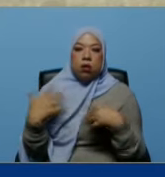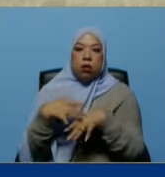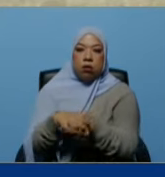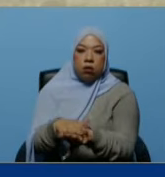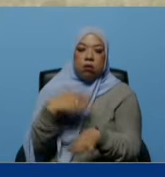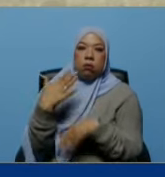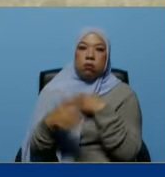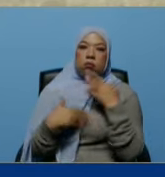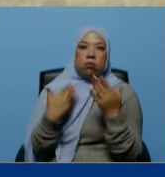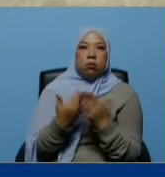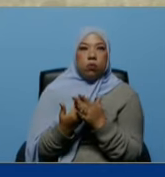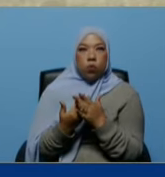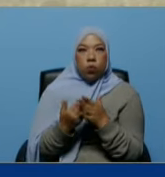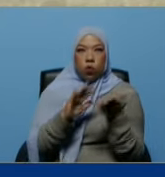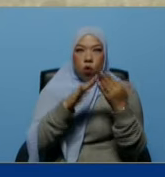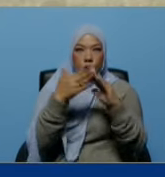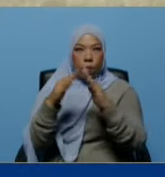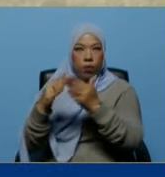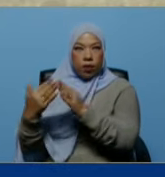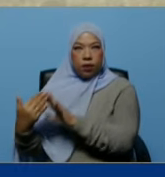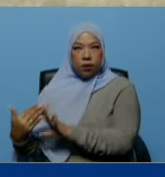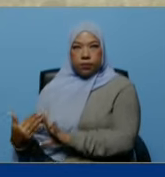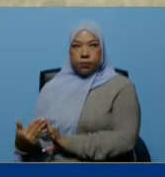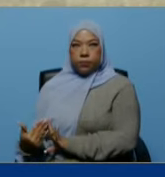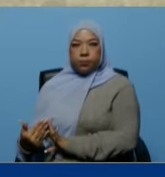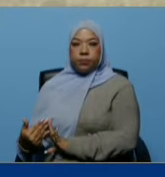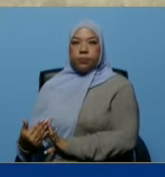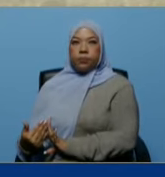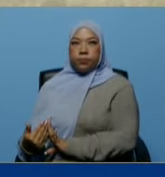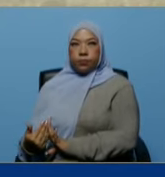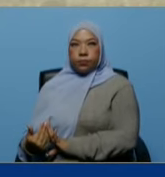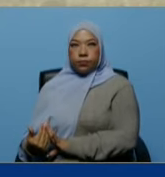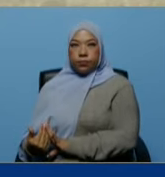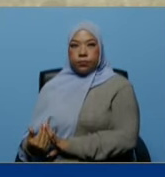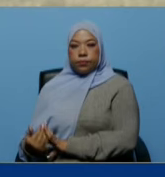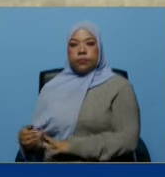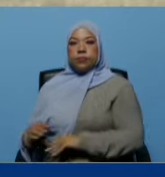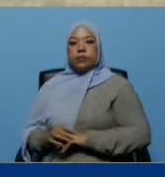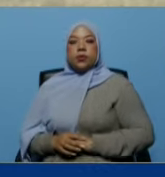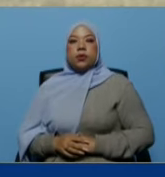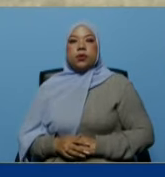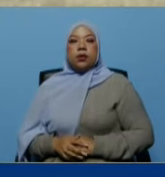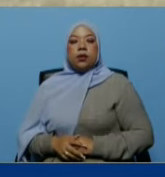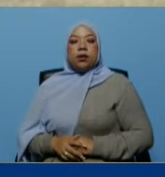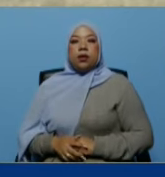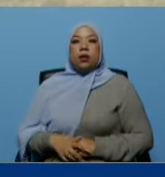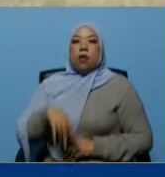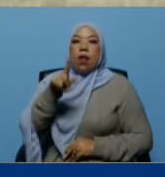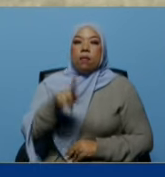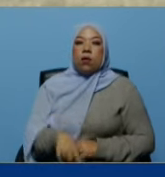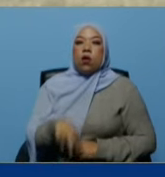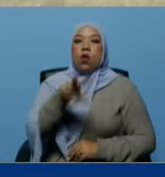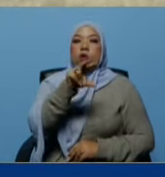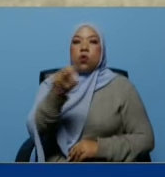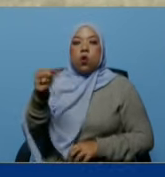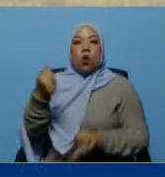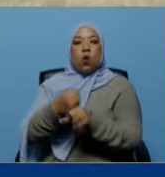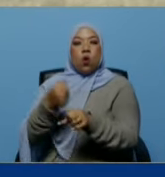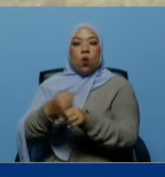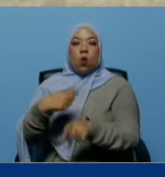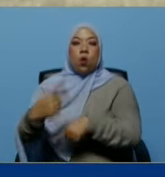para las comunidades y además tenemos más de 200 obras